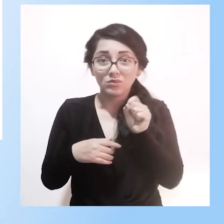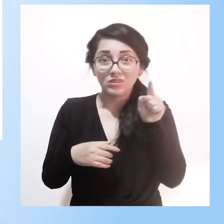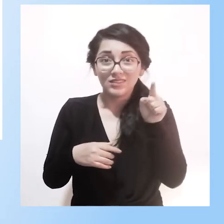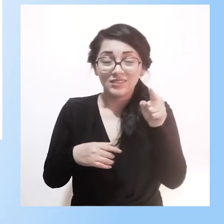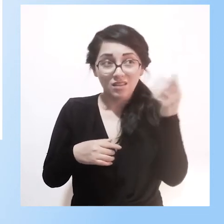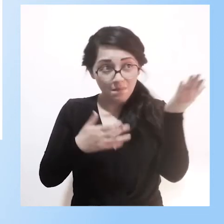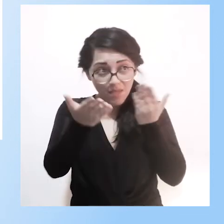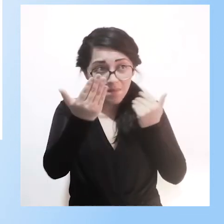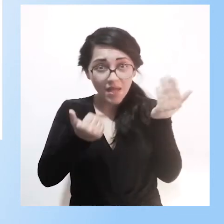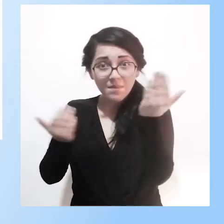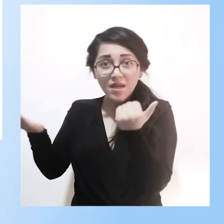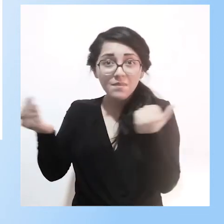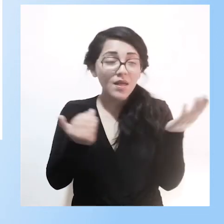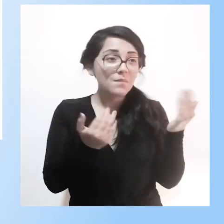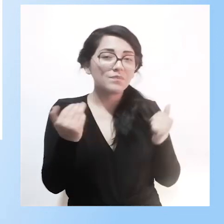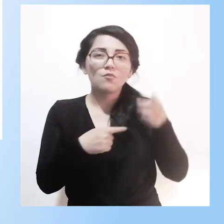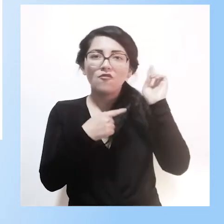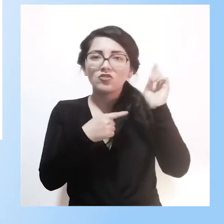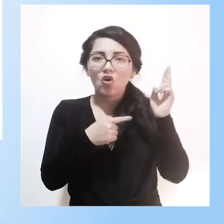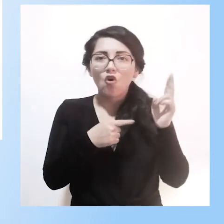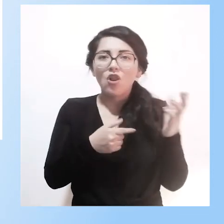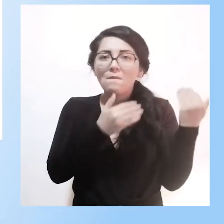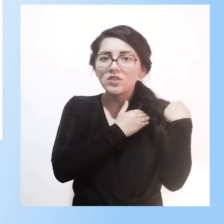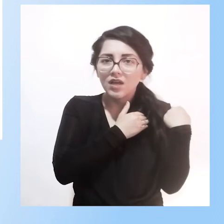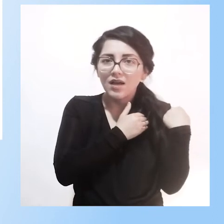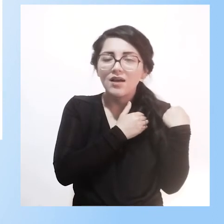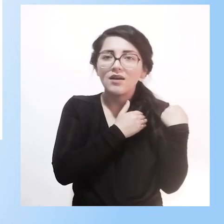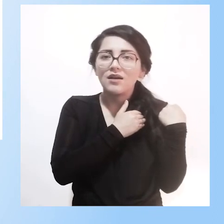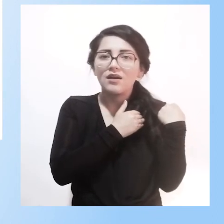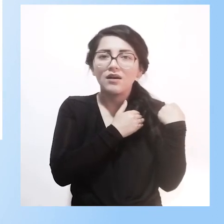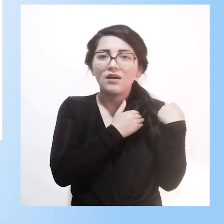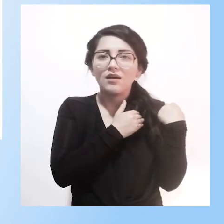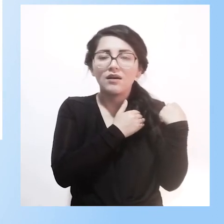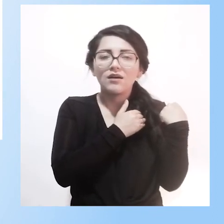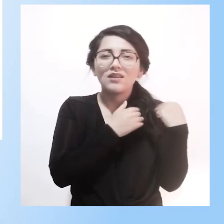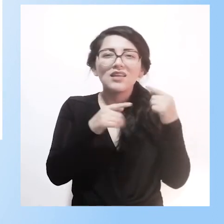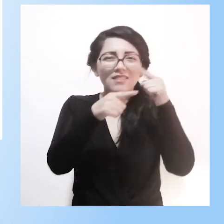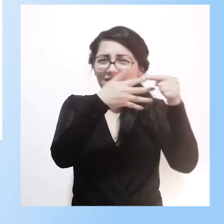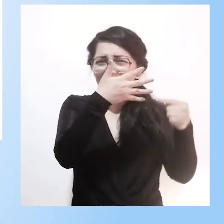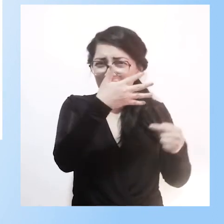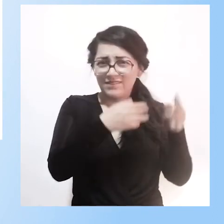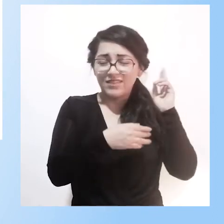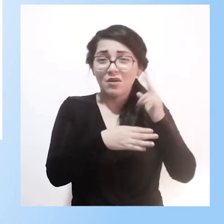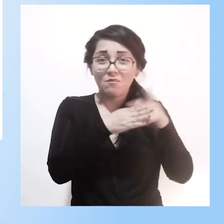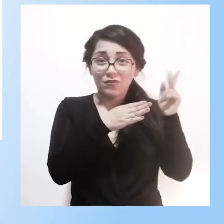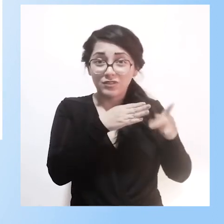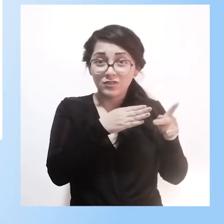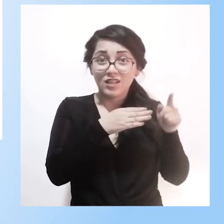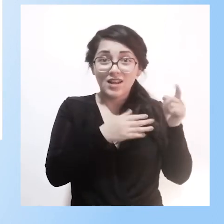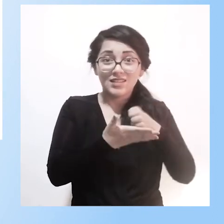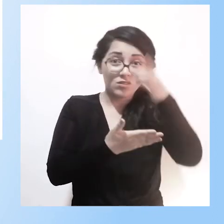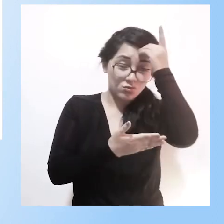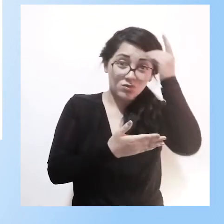profesores, coordinadores y demás supervisores de la educación común